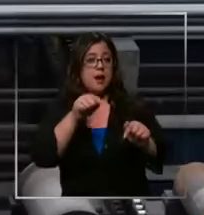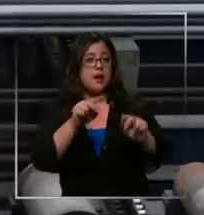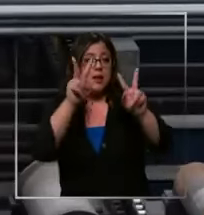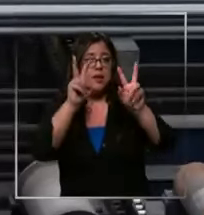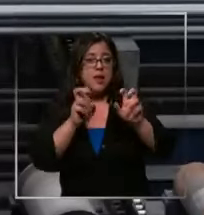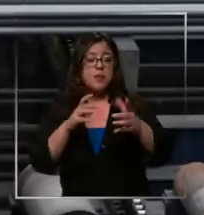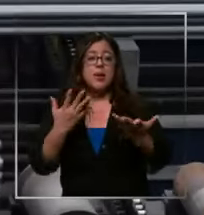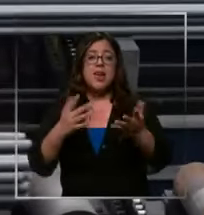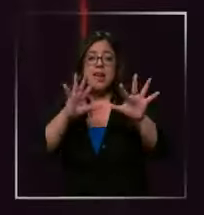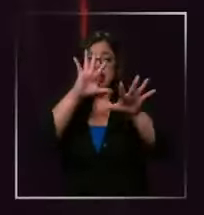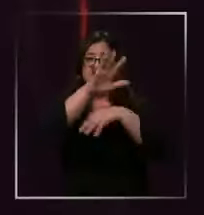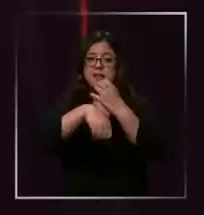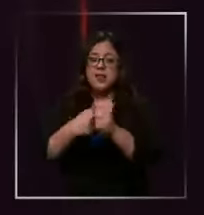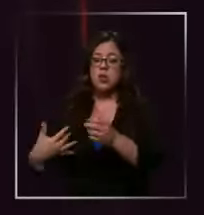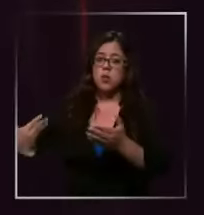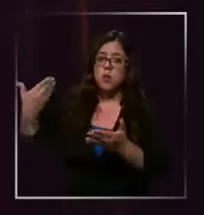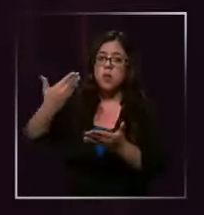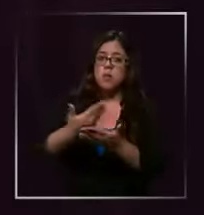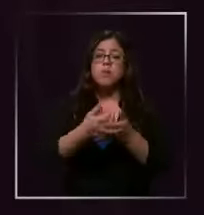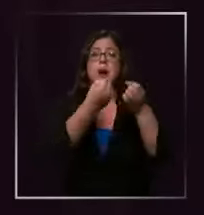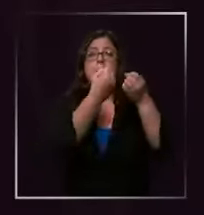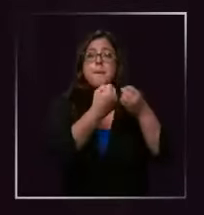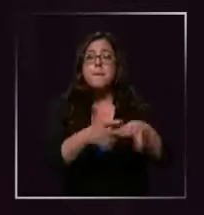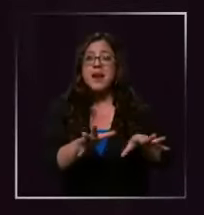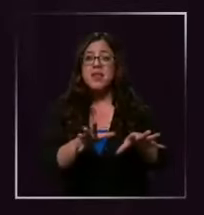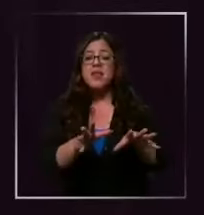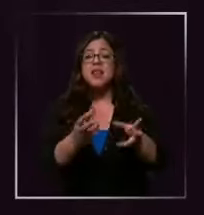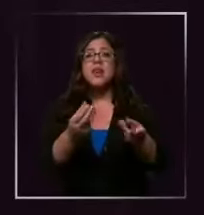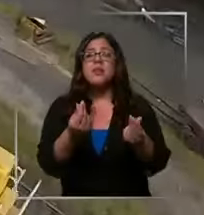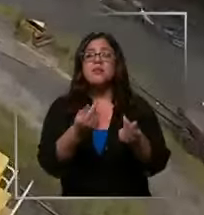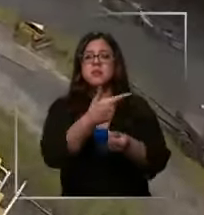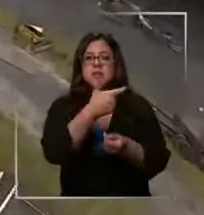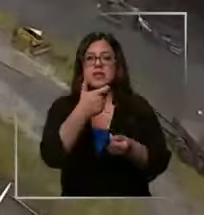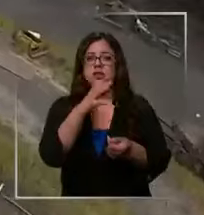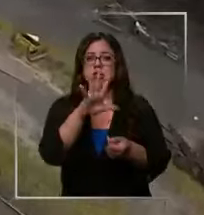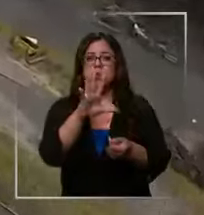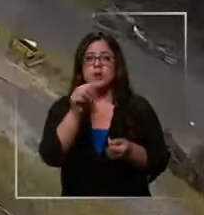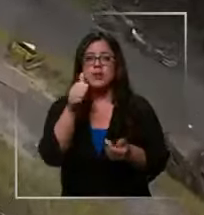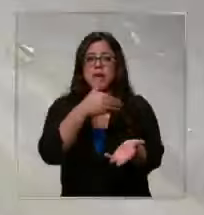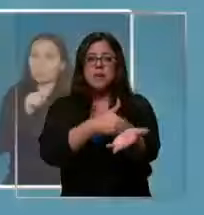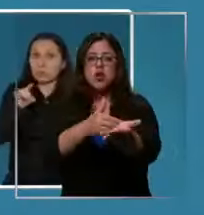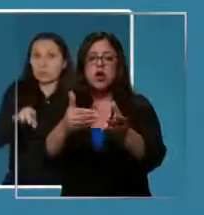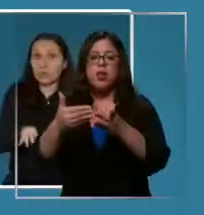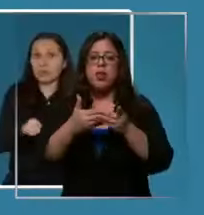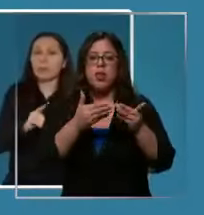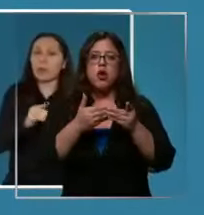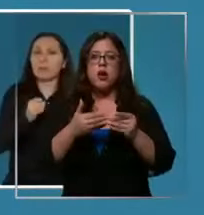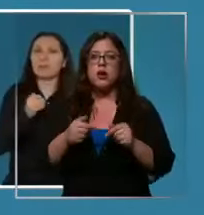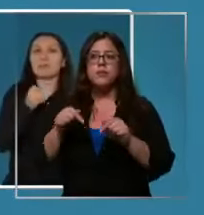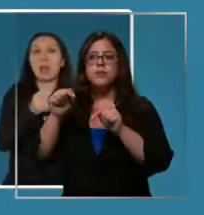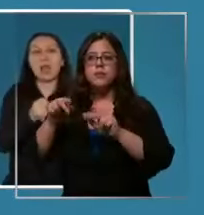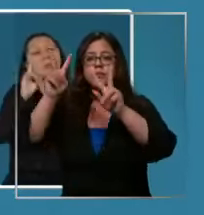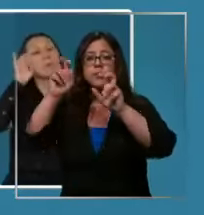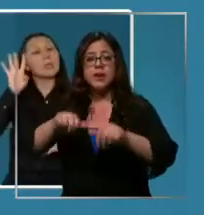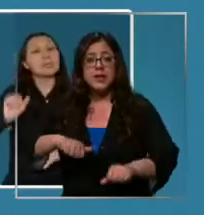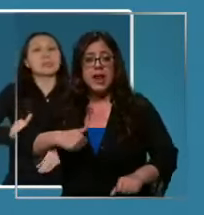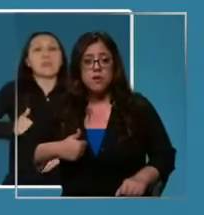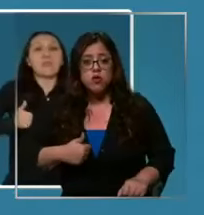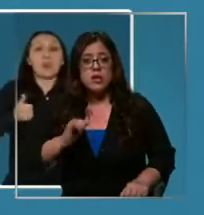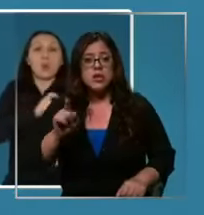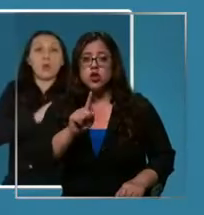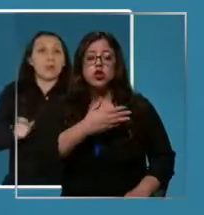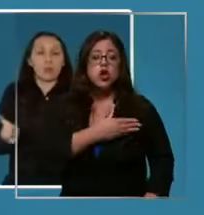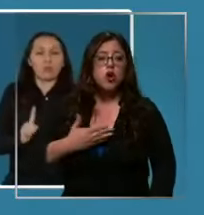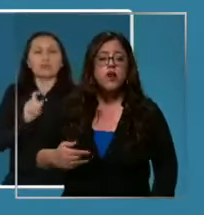en los últimos 10 años, las pérdidas alcanzan los 756 millones de dólares. Va más allá de la voluntad o no del